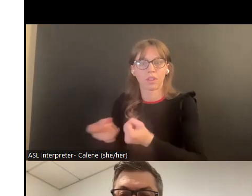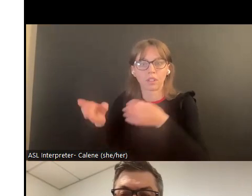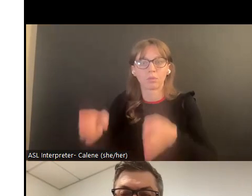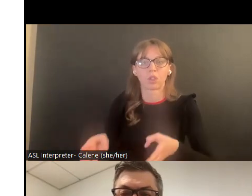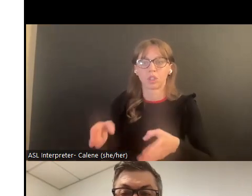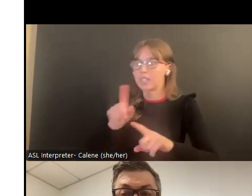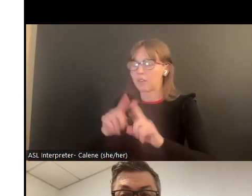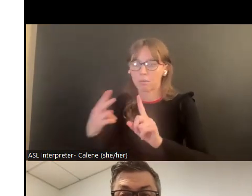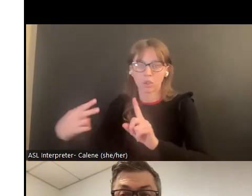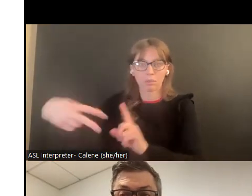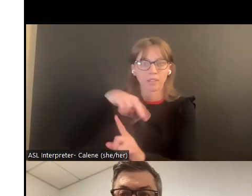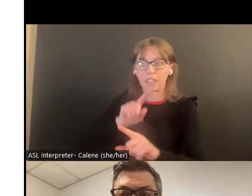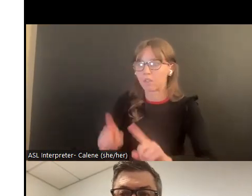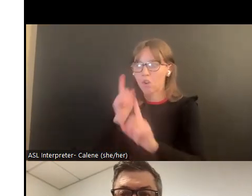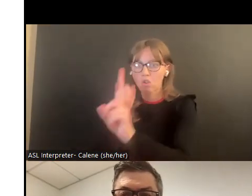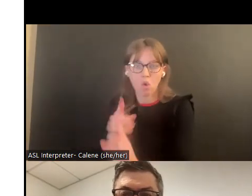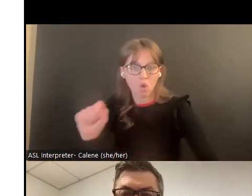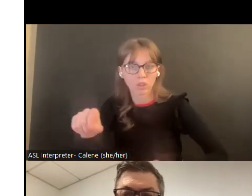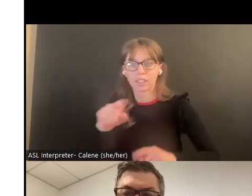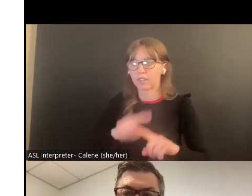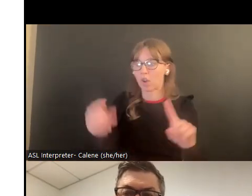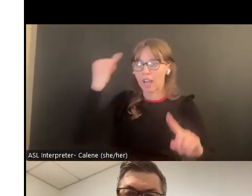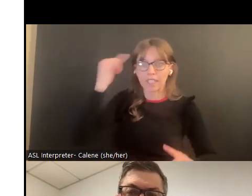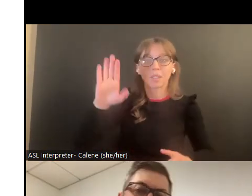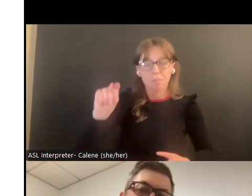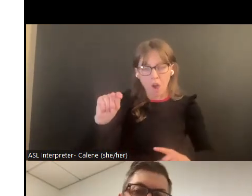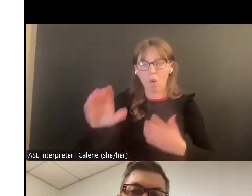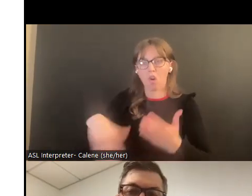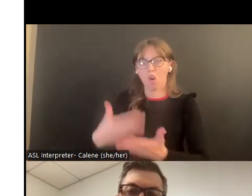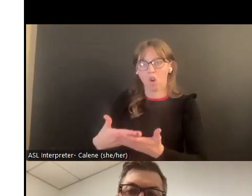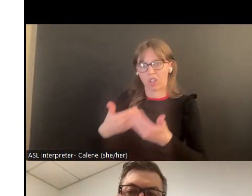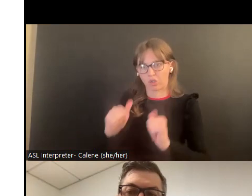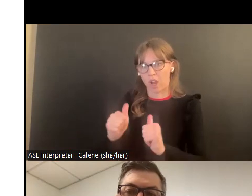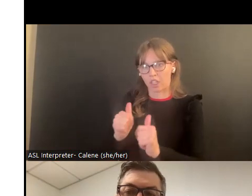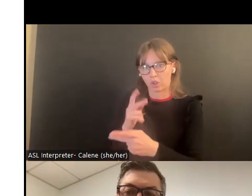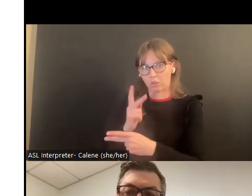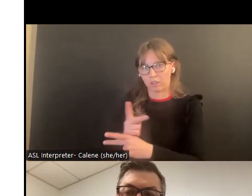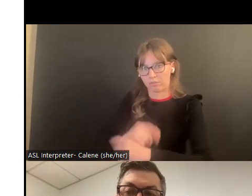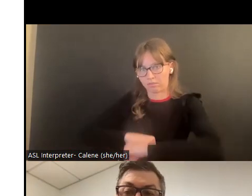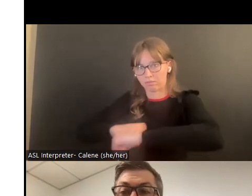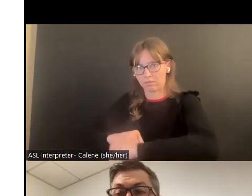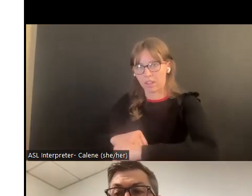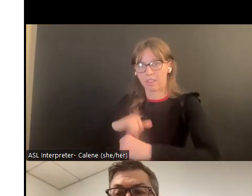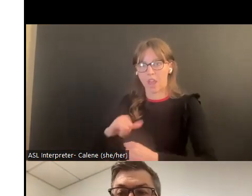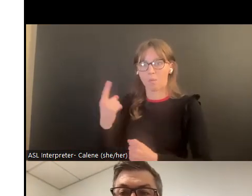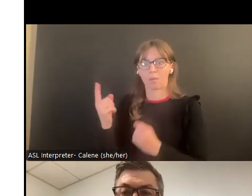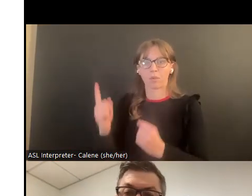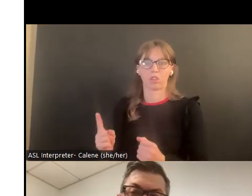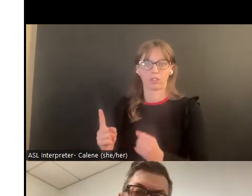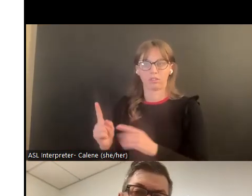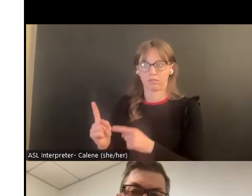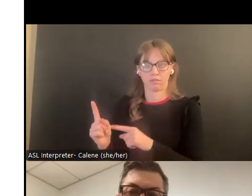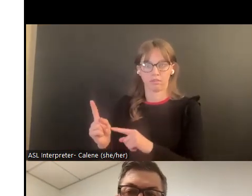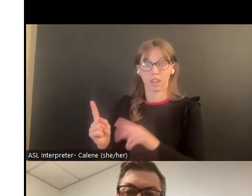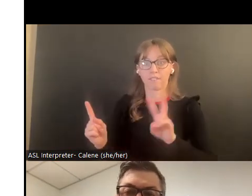que logre como una burbuja alrededor de la víctima que poder entonces dar protección para ellos y y querer insular